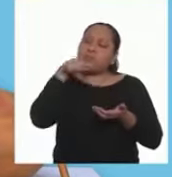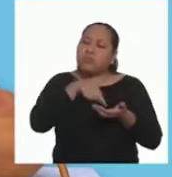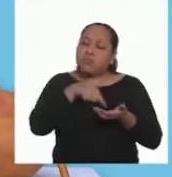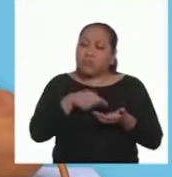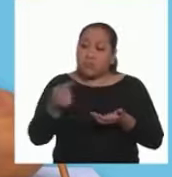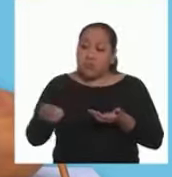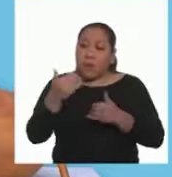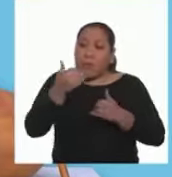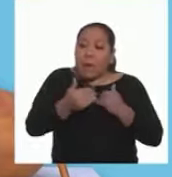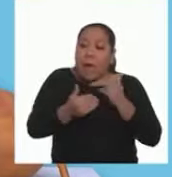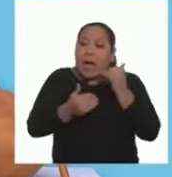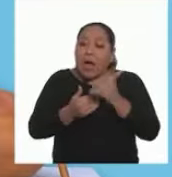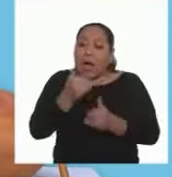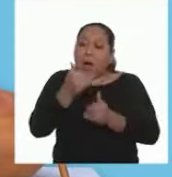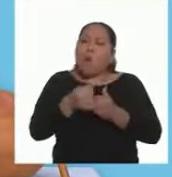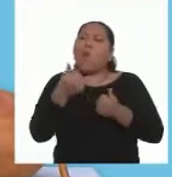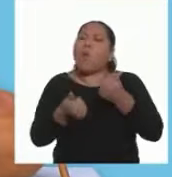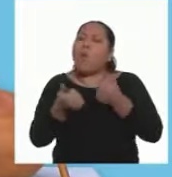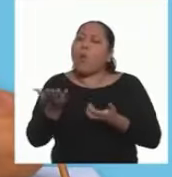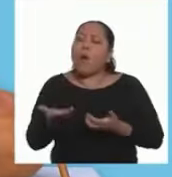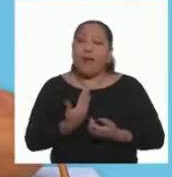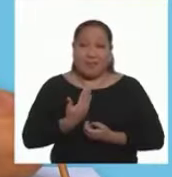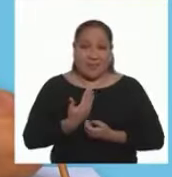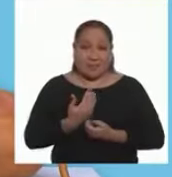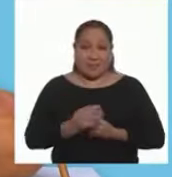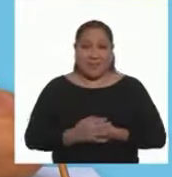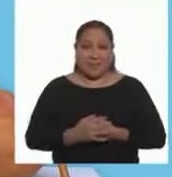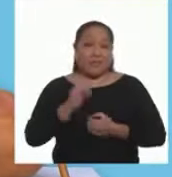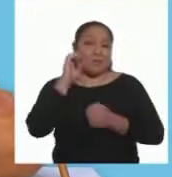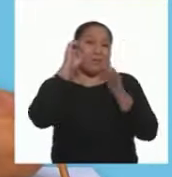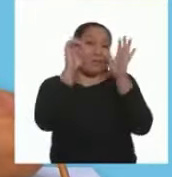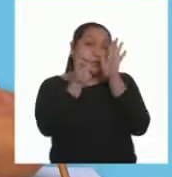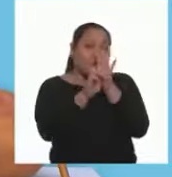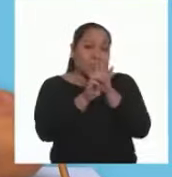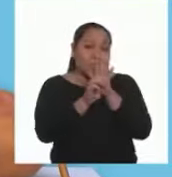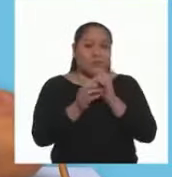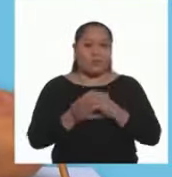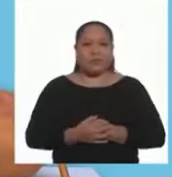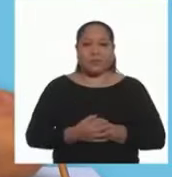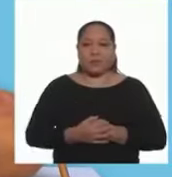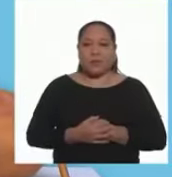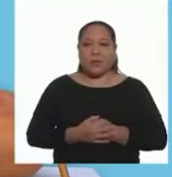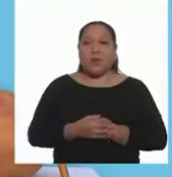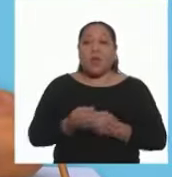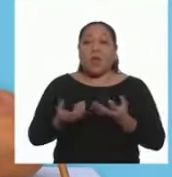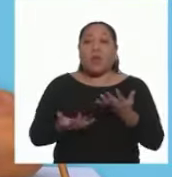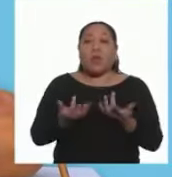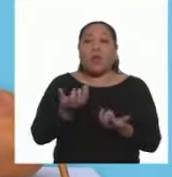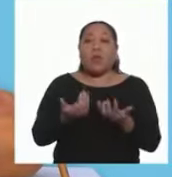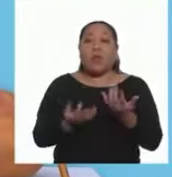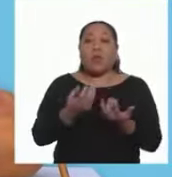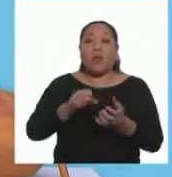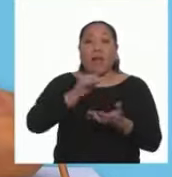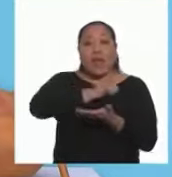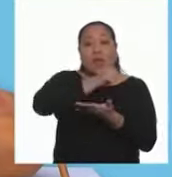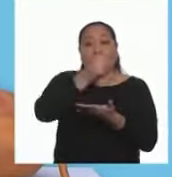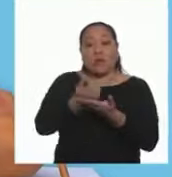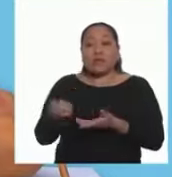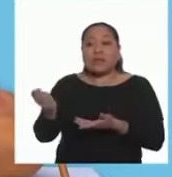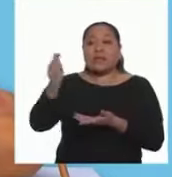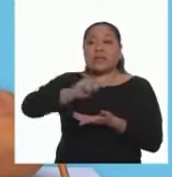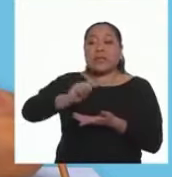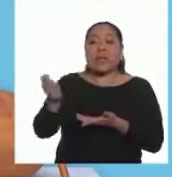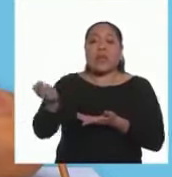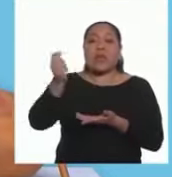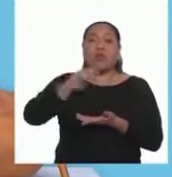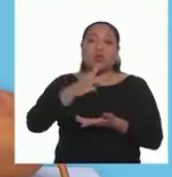ingredientes que usaron O los pasos que siguieron para la preparación Por ejemplo Sancochar el arroz